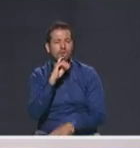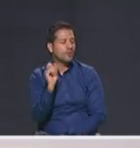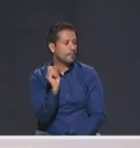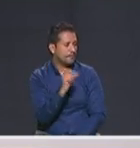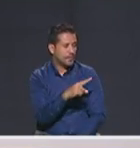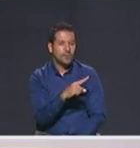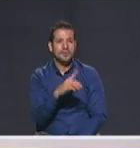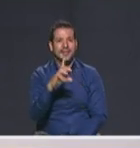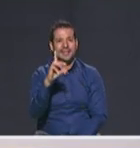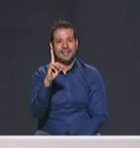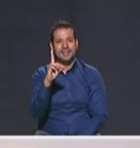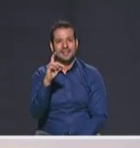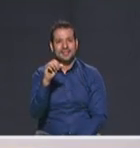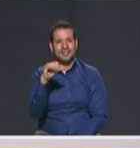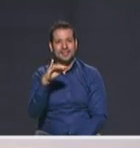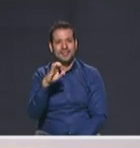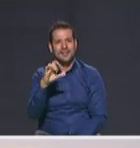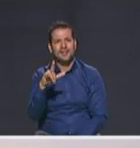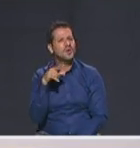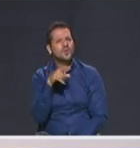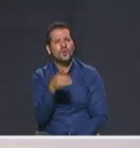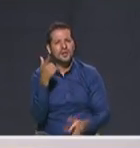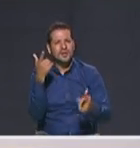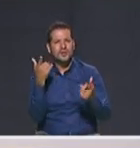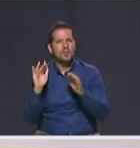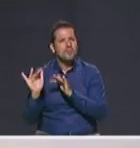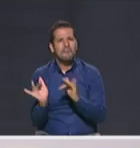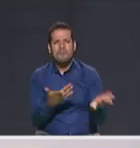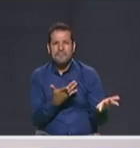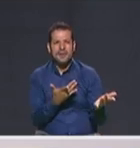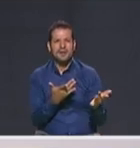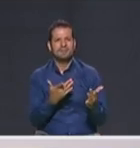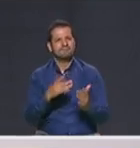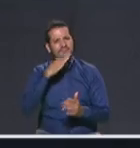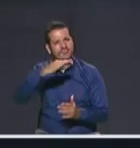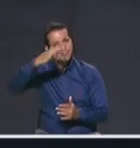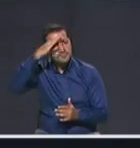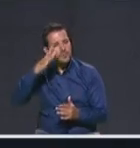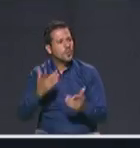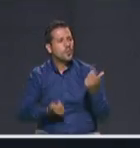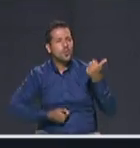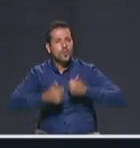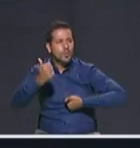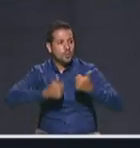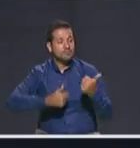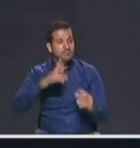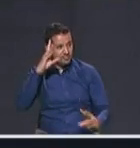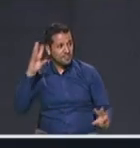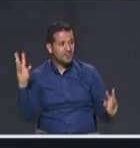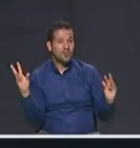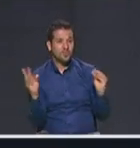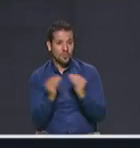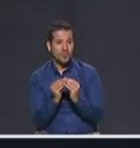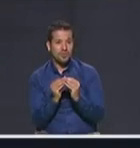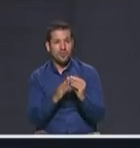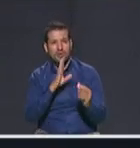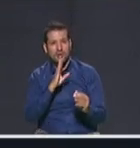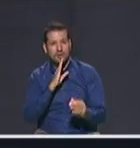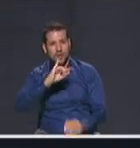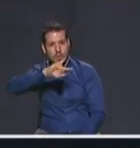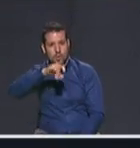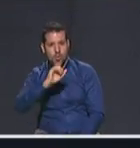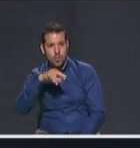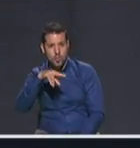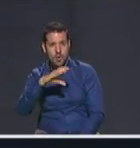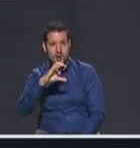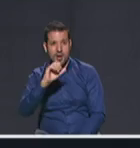que en este tema de seguridad es la misma para todos. ¿Cuál es su plan específico de seguridad para Medellín? Yo estoy de acuerdo con Juan Carlos. Yo le quiero hacerle